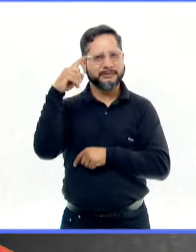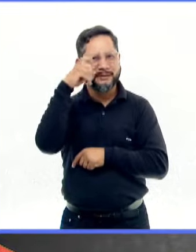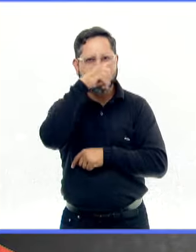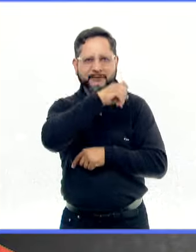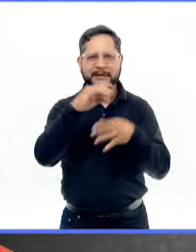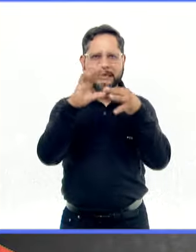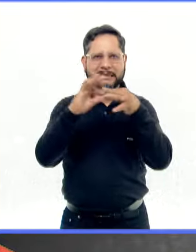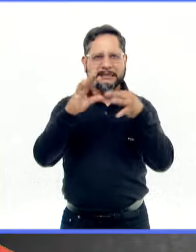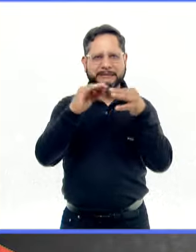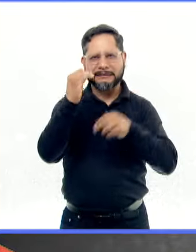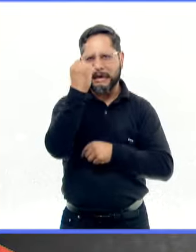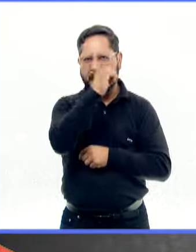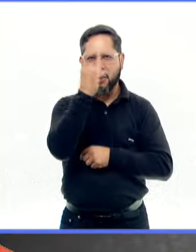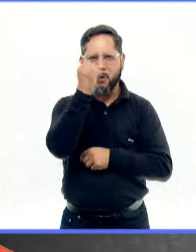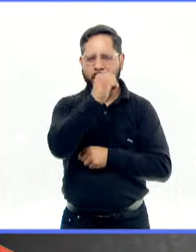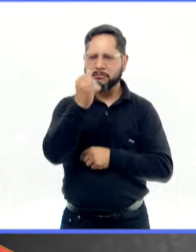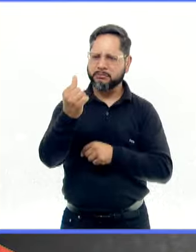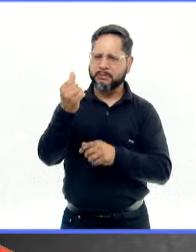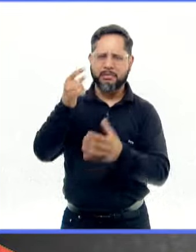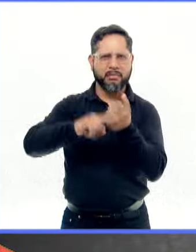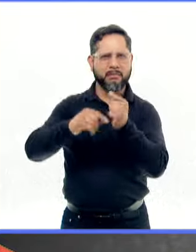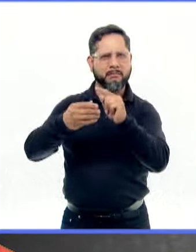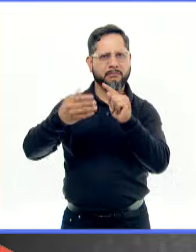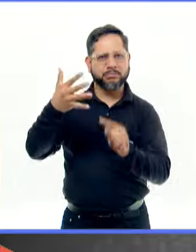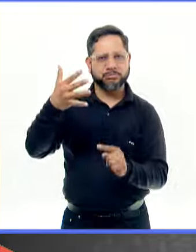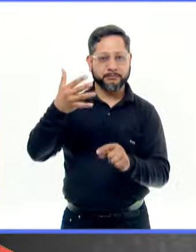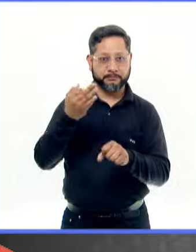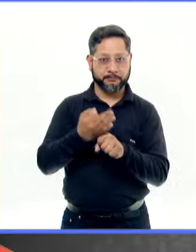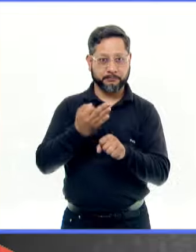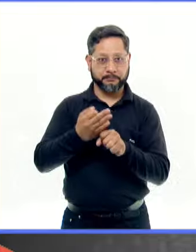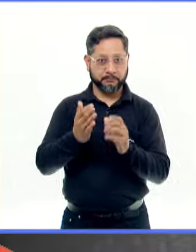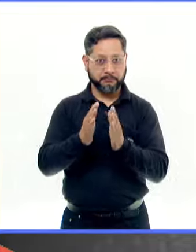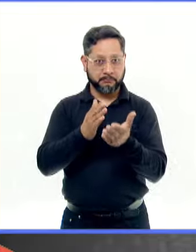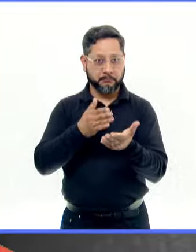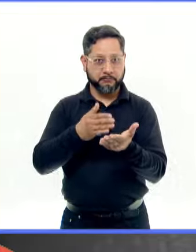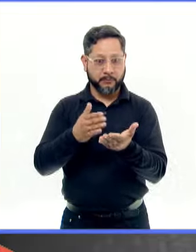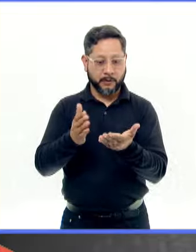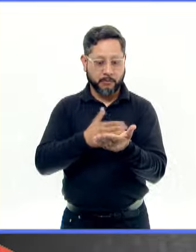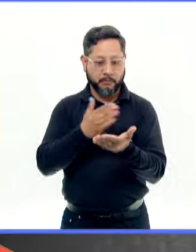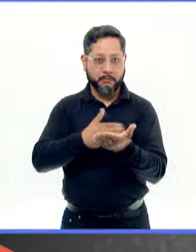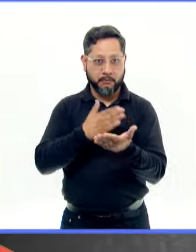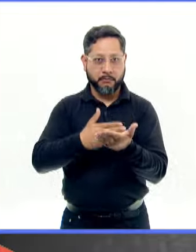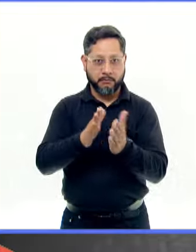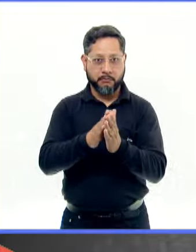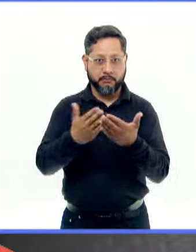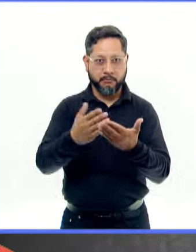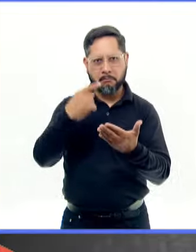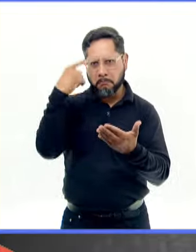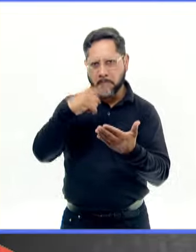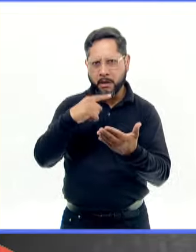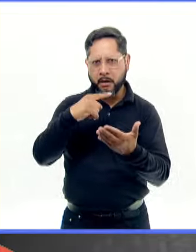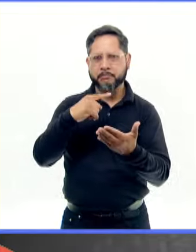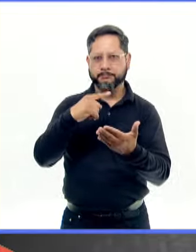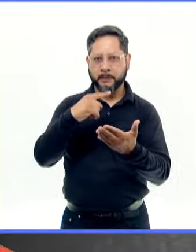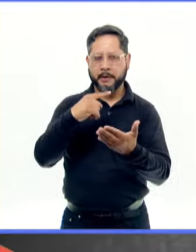complejidad del espectro autista. Se conocen en la actualidad los manuales diagnósticos marcan dos criterios diagnósticos